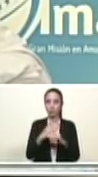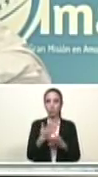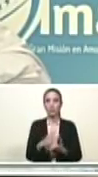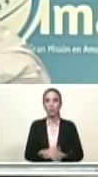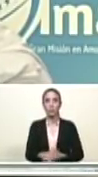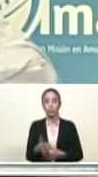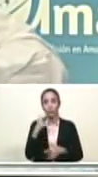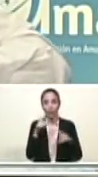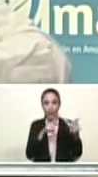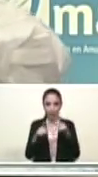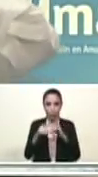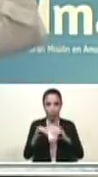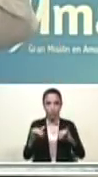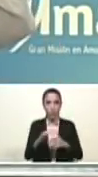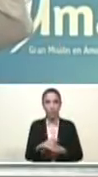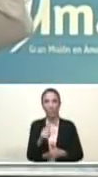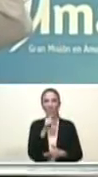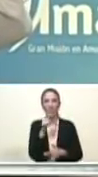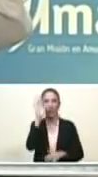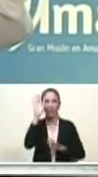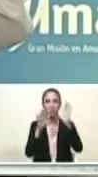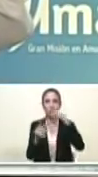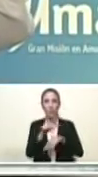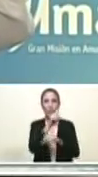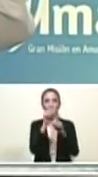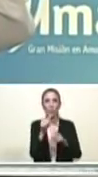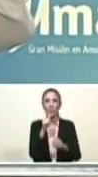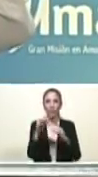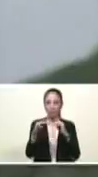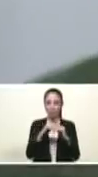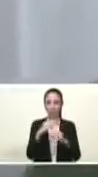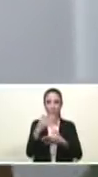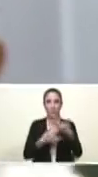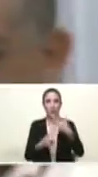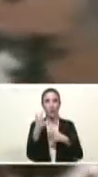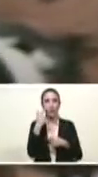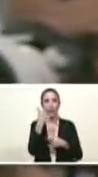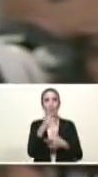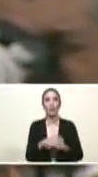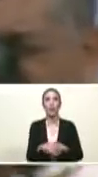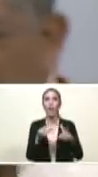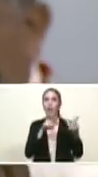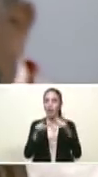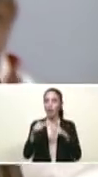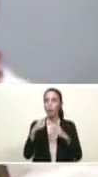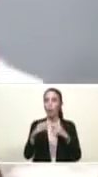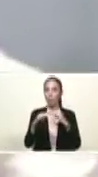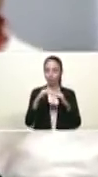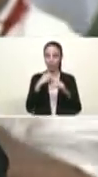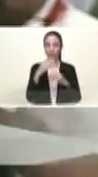¿Ya le llegó? ¿A quién le llegó? Mira ya, a aquellas mujeres. Le acaba de llegar el mensajito.